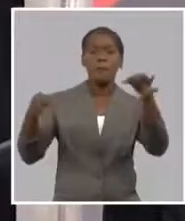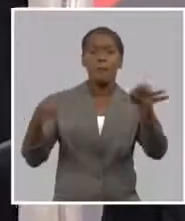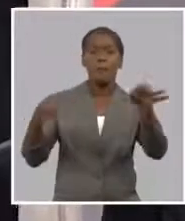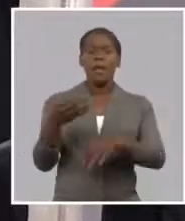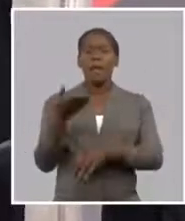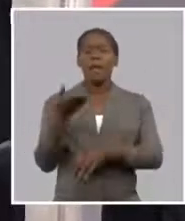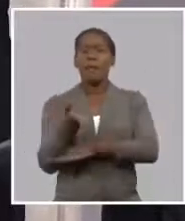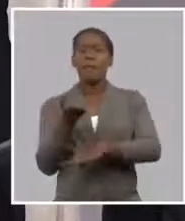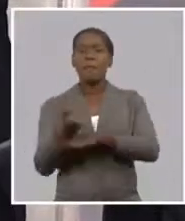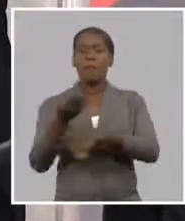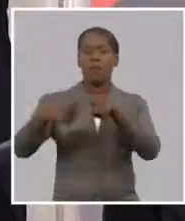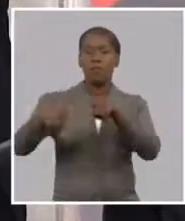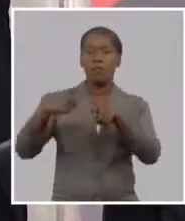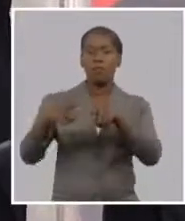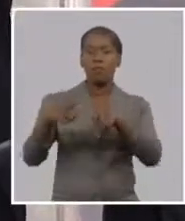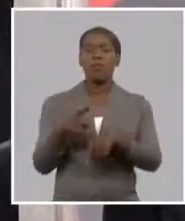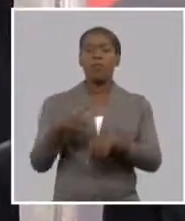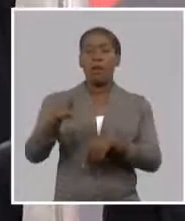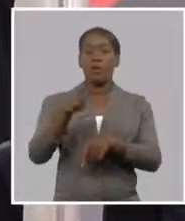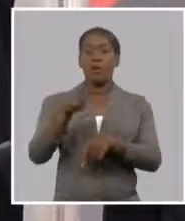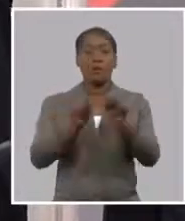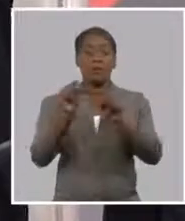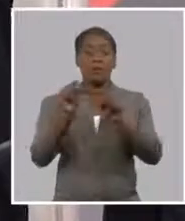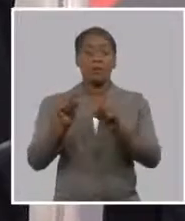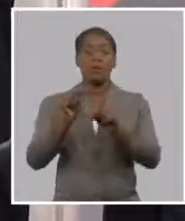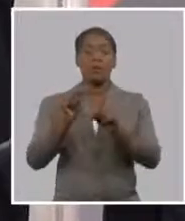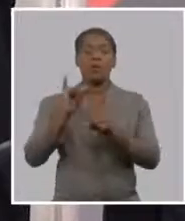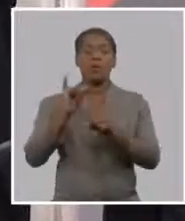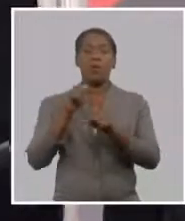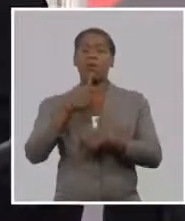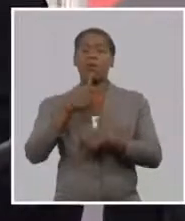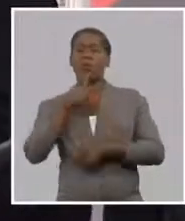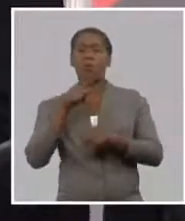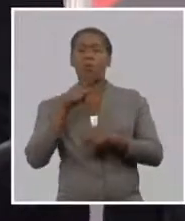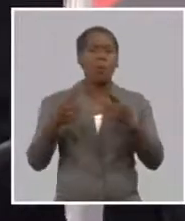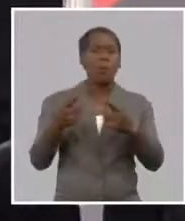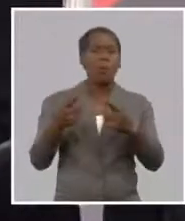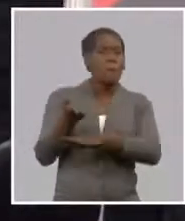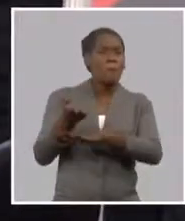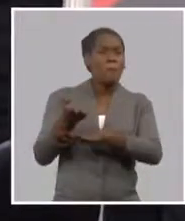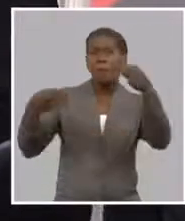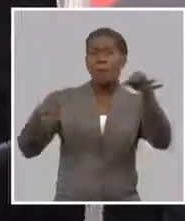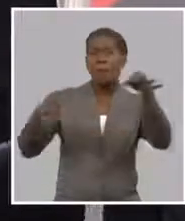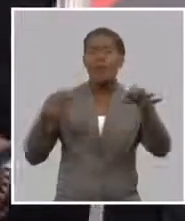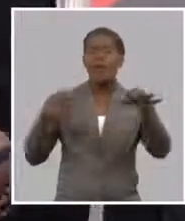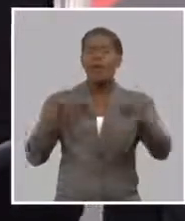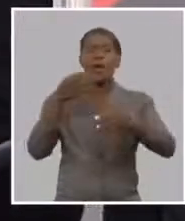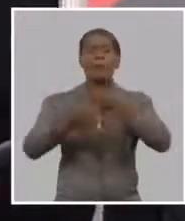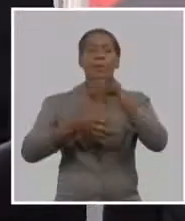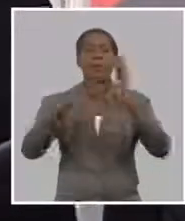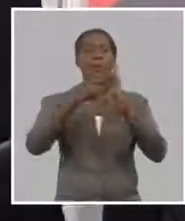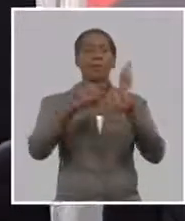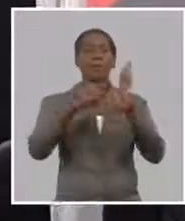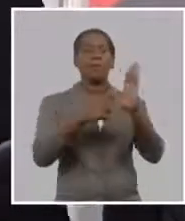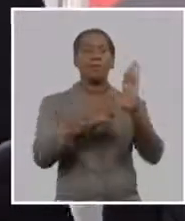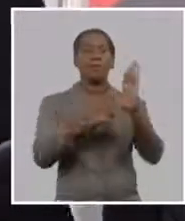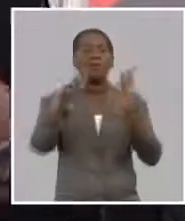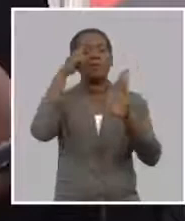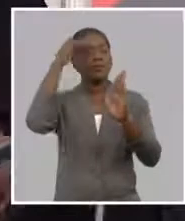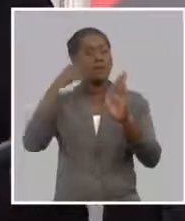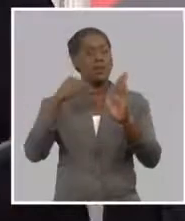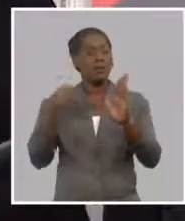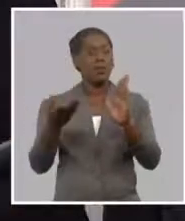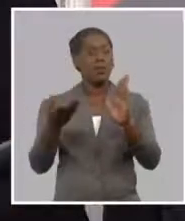qué este documento y el otro no. y entonces, si me permite, yo realmente en la preparación de la mesa buscamos algunas